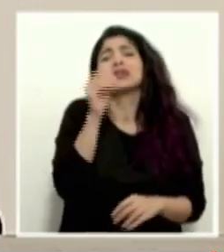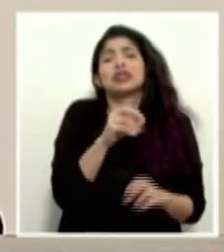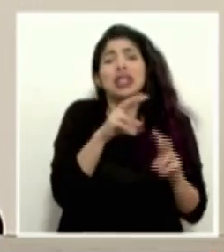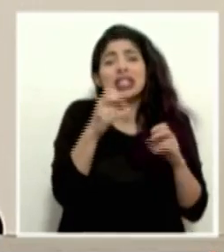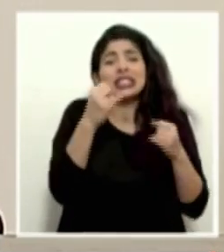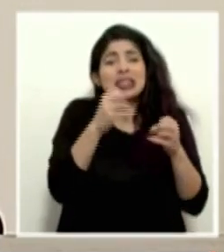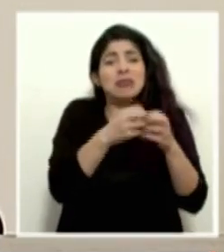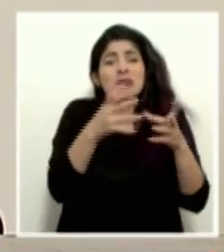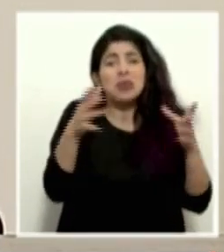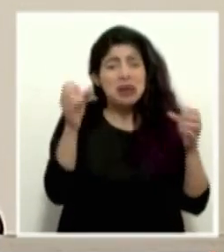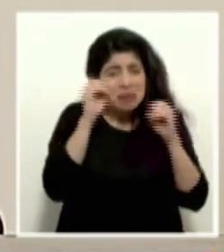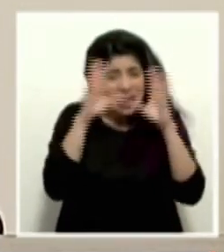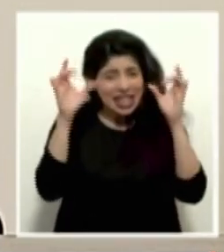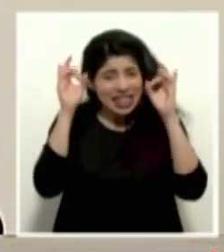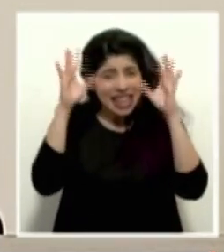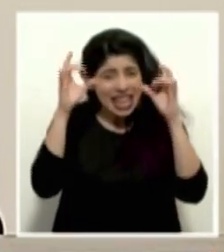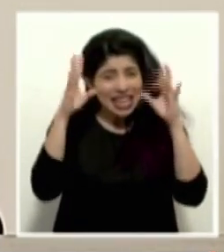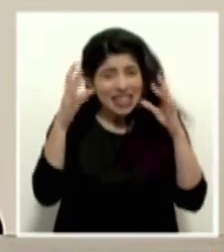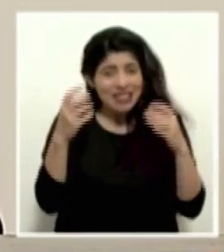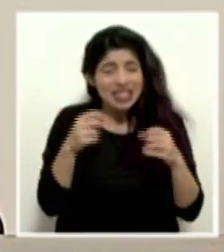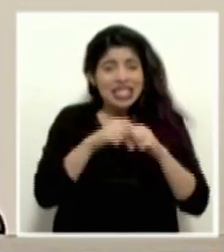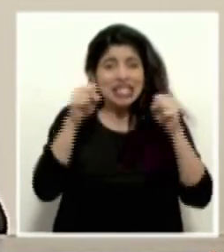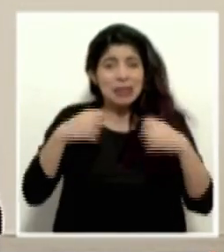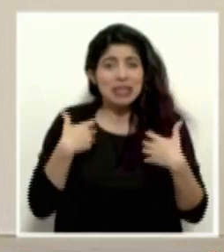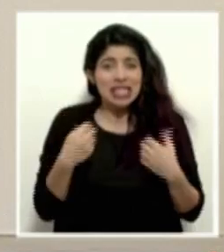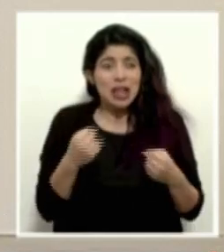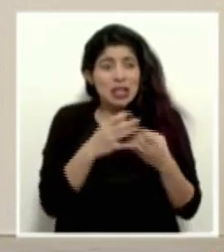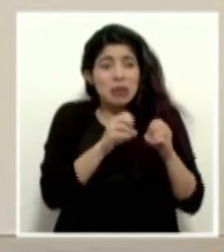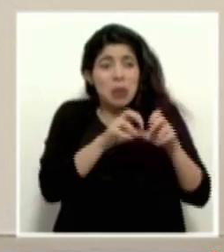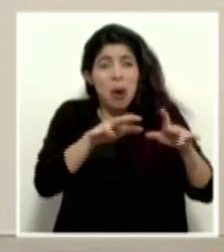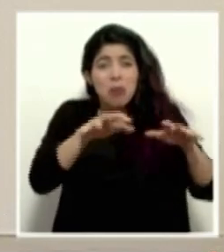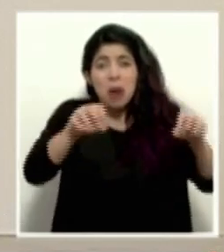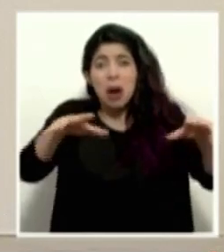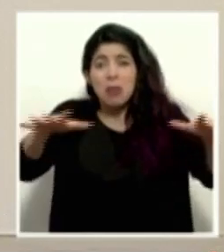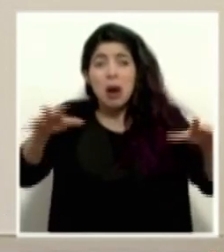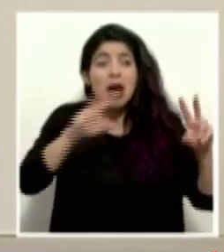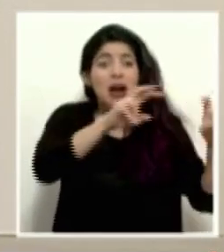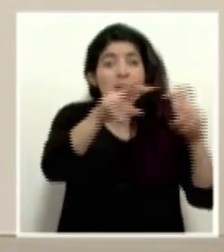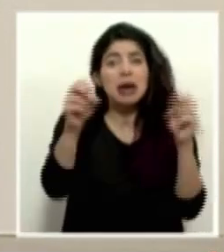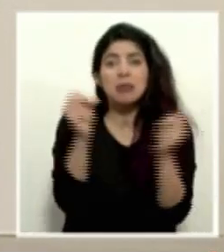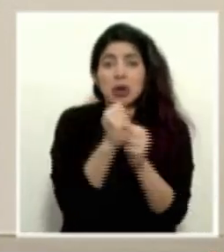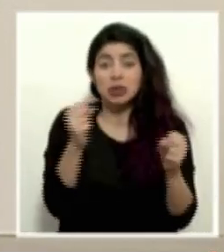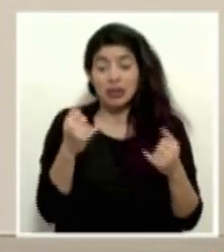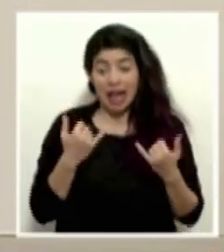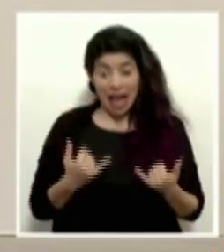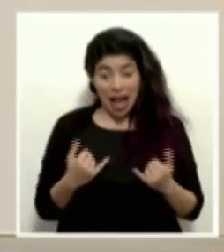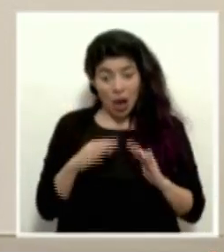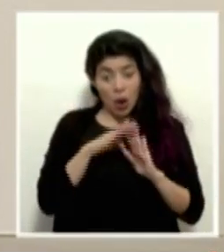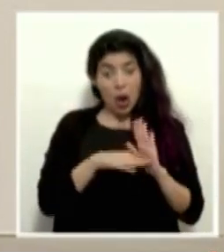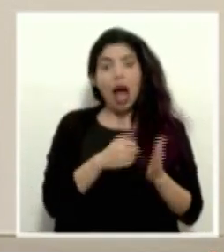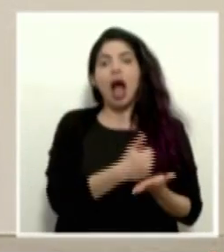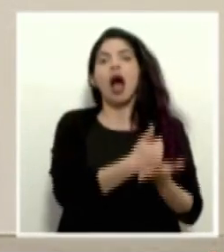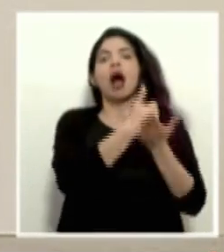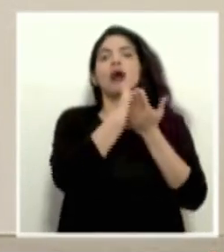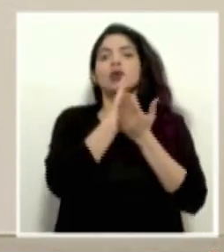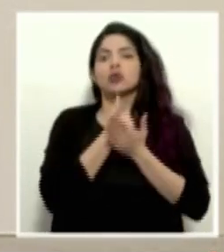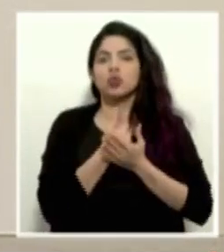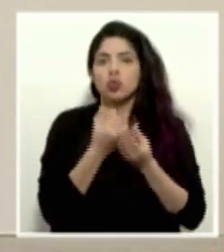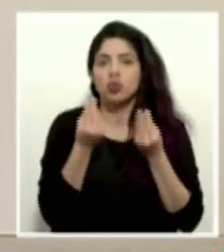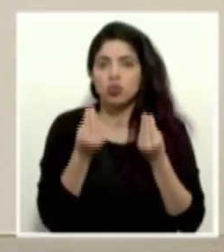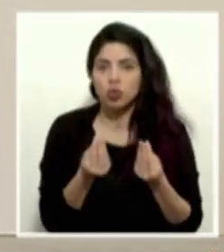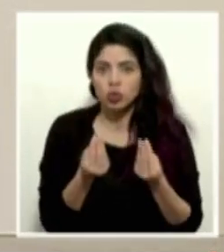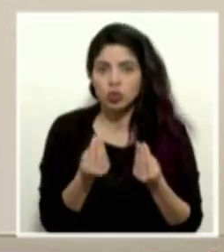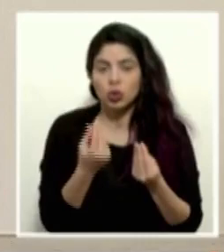de trazabilidad. Imagínense en el catástrofe que eso sería para nuestro sistema de salud. Entonces justamente el hecho de tener las medidas que tenemos ahora faculta en muchísimo